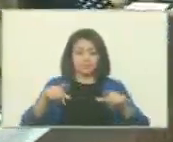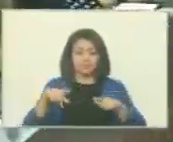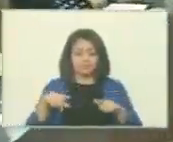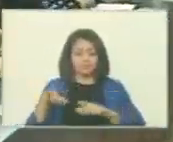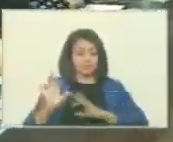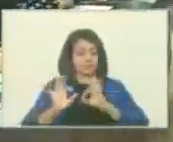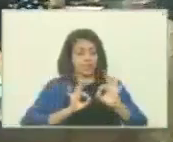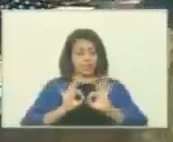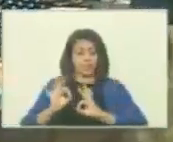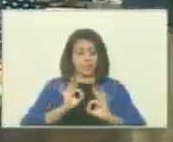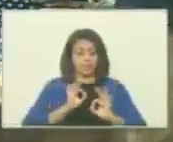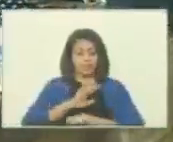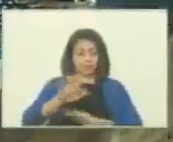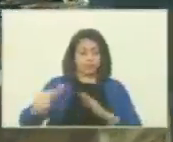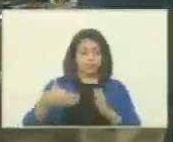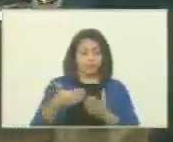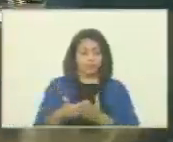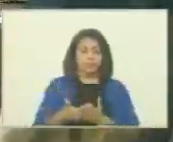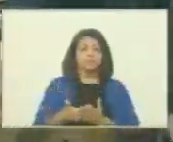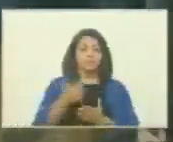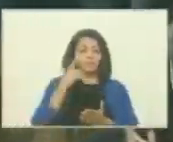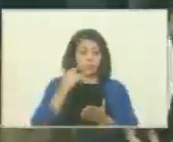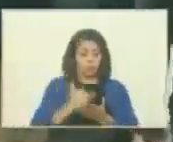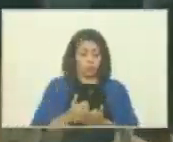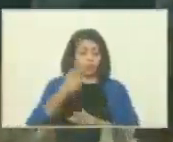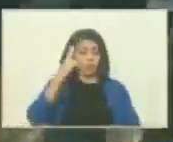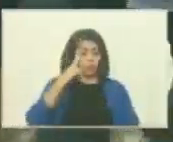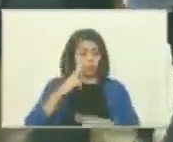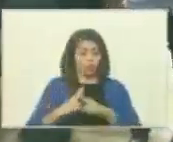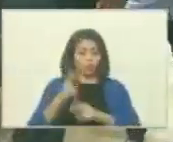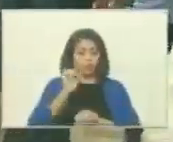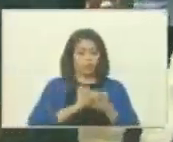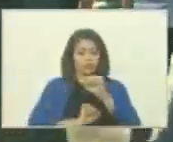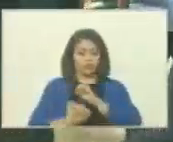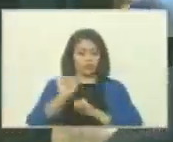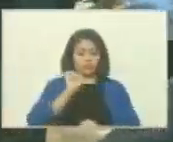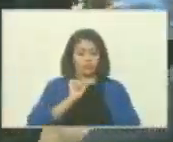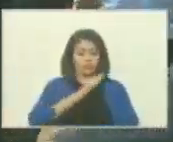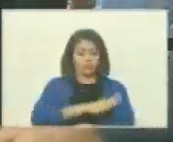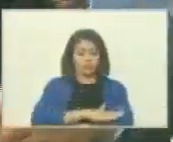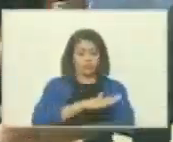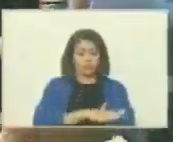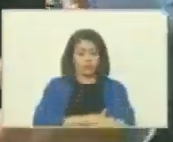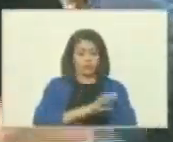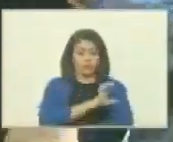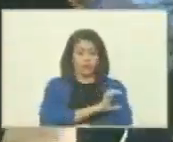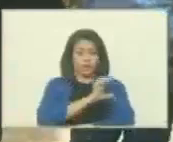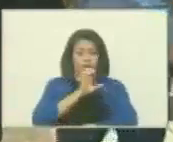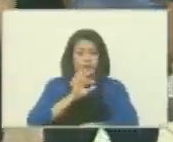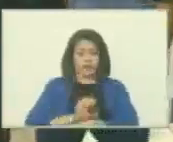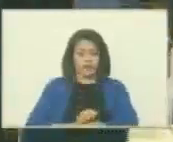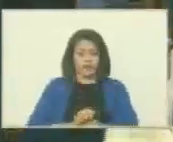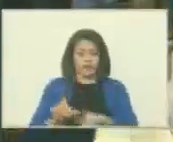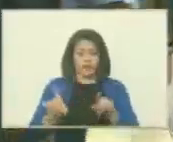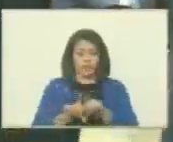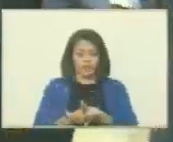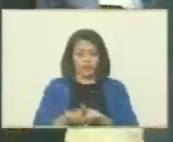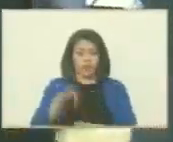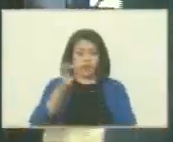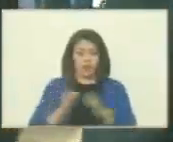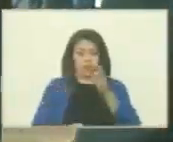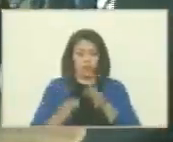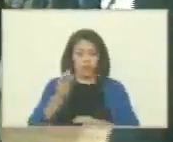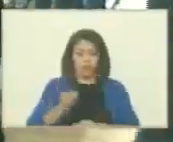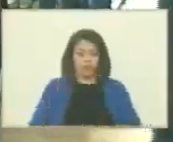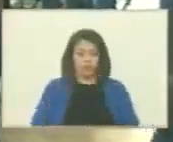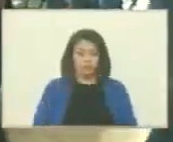su capacidad, por su probada honestidad y defensa de la moral y la ética como abogado.